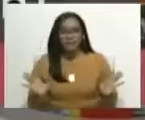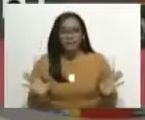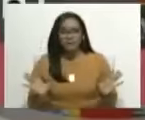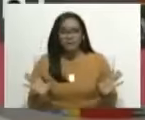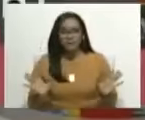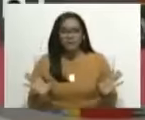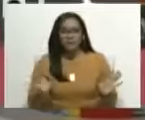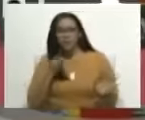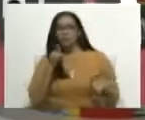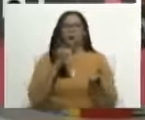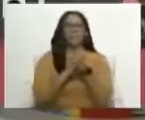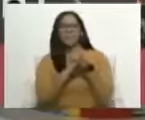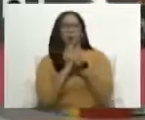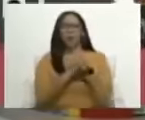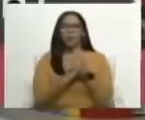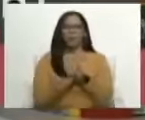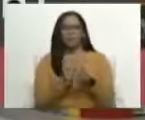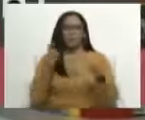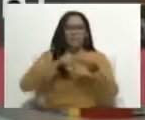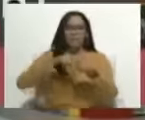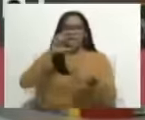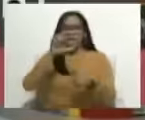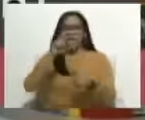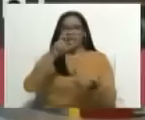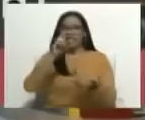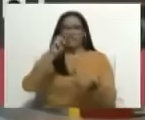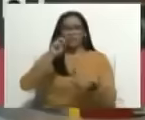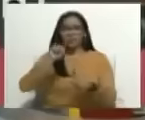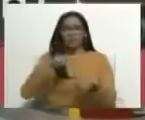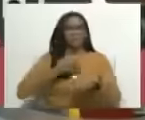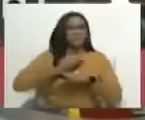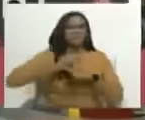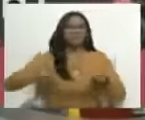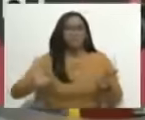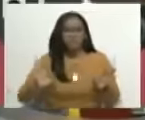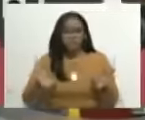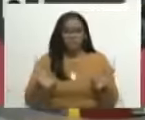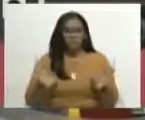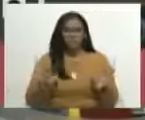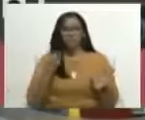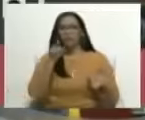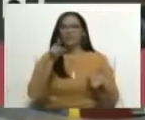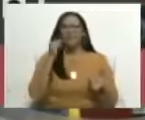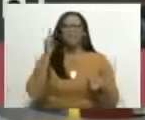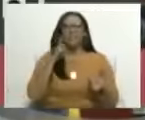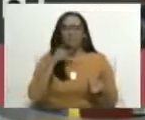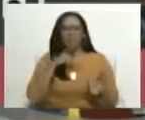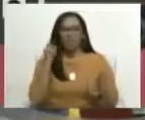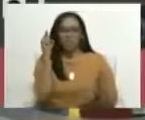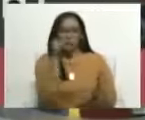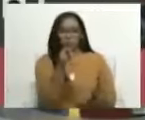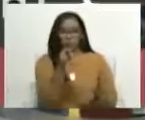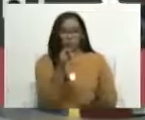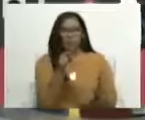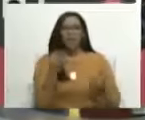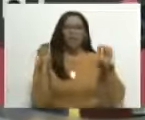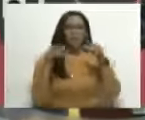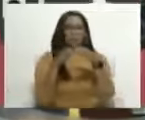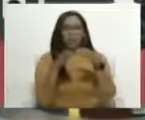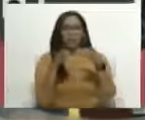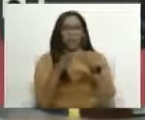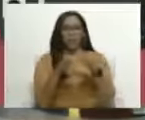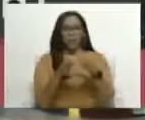tus amigotas y amigotas de la ultraderecha, que te avalan a ti. Tú eres el padrino político de ese sector